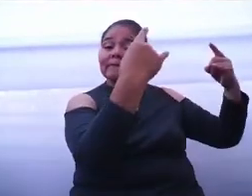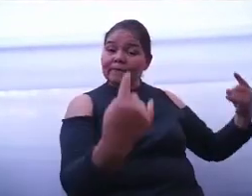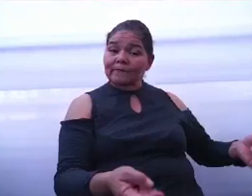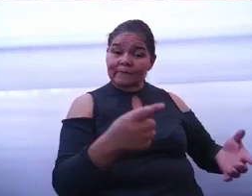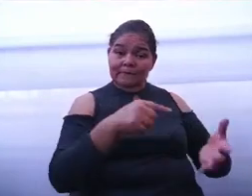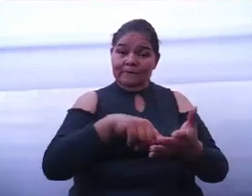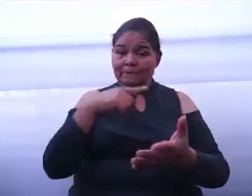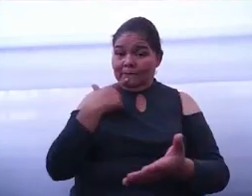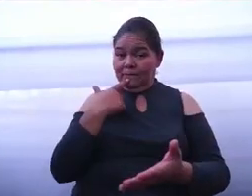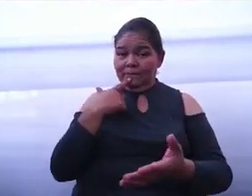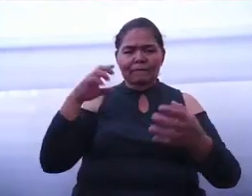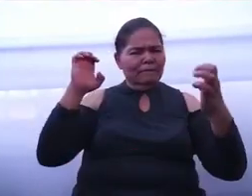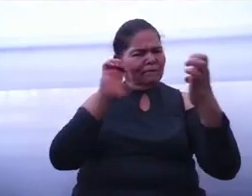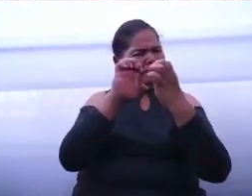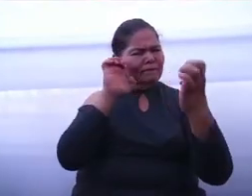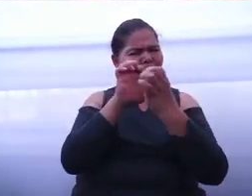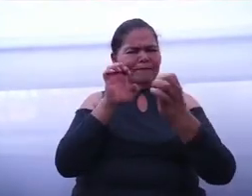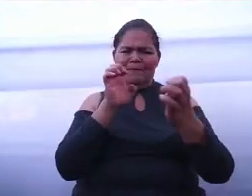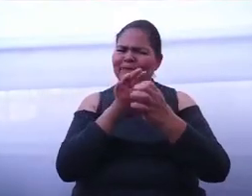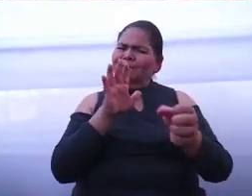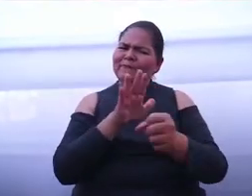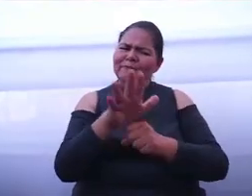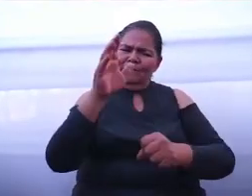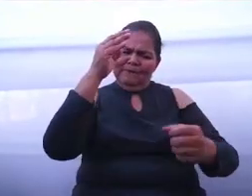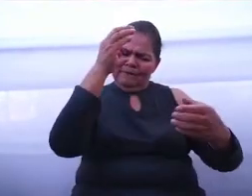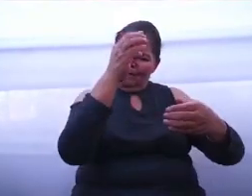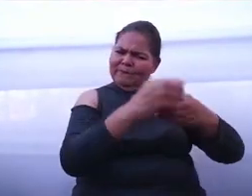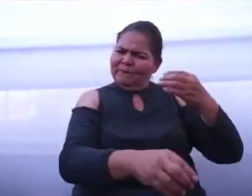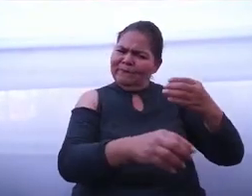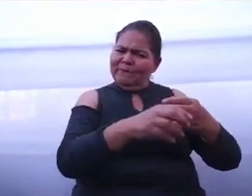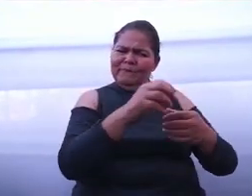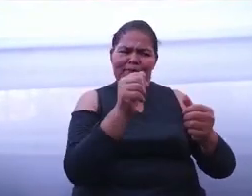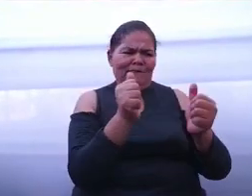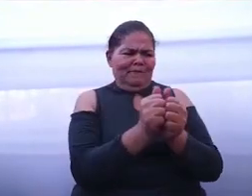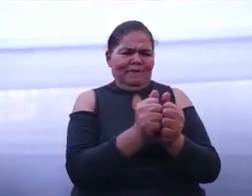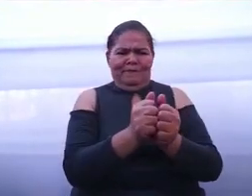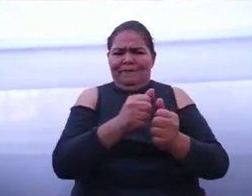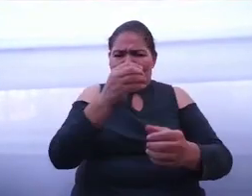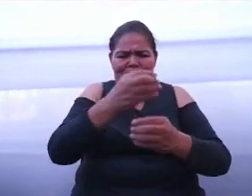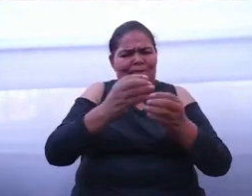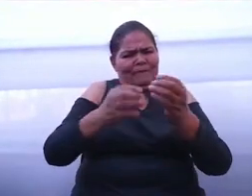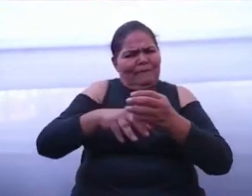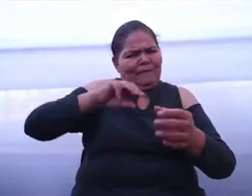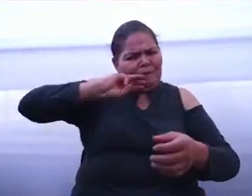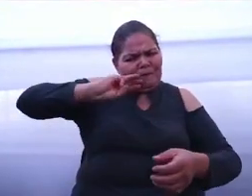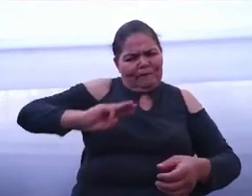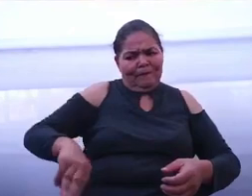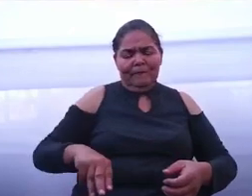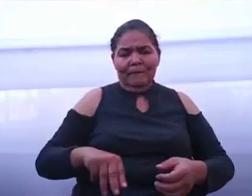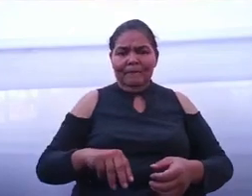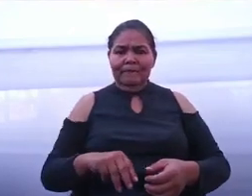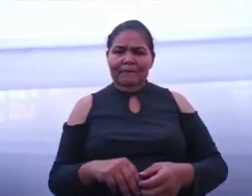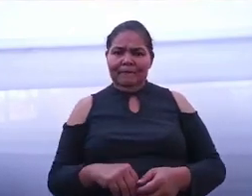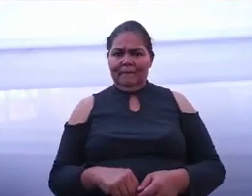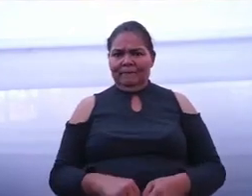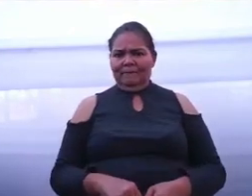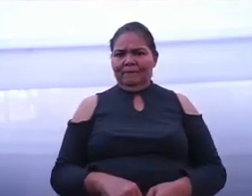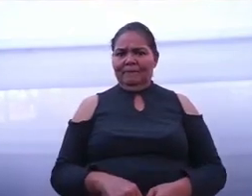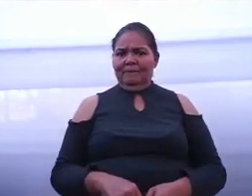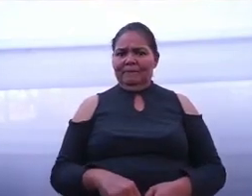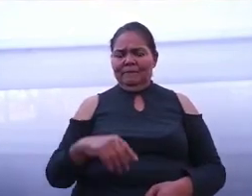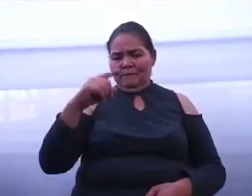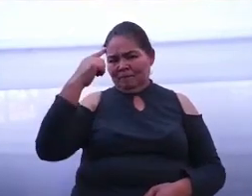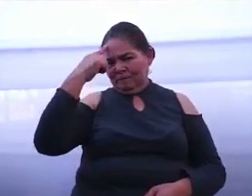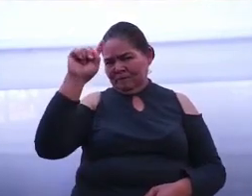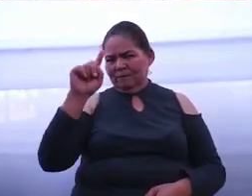lucharemos por terminar con la injusticia y la corrupción para garantizar un gobierno